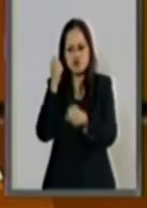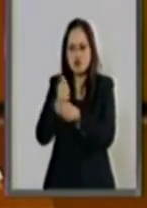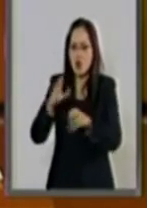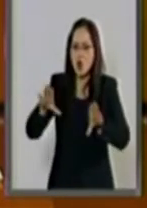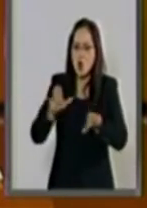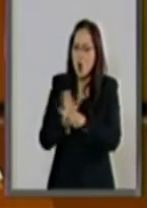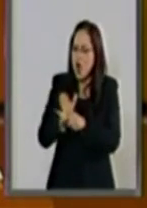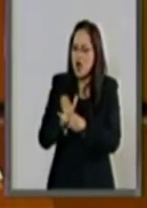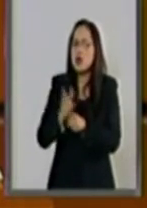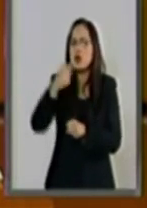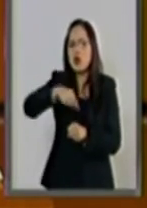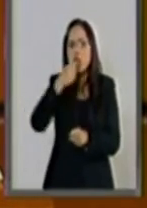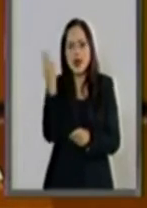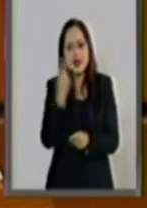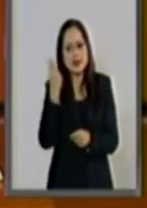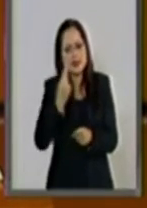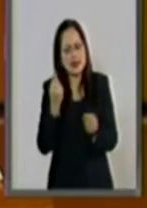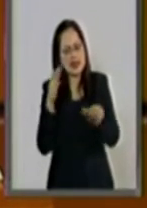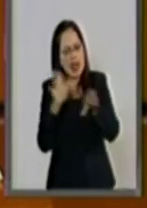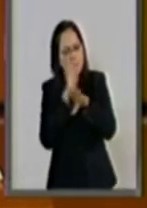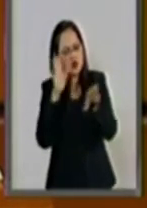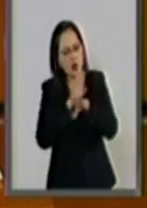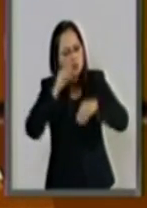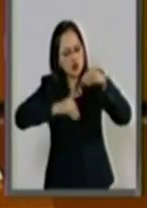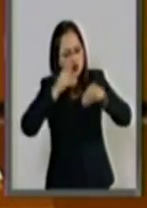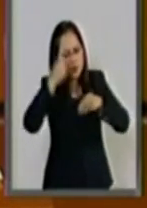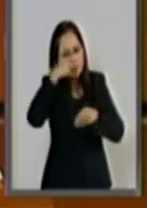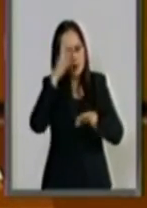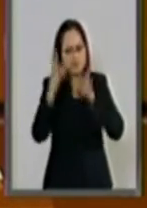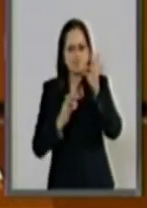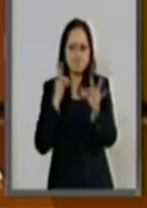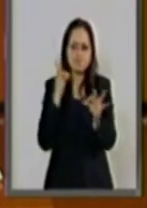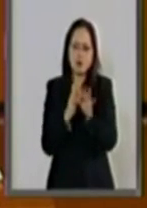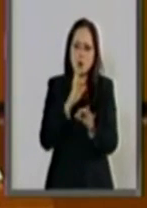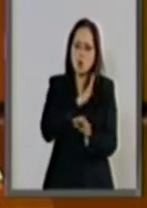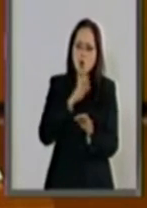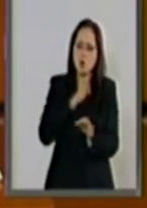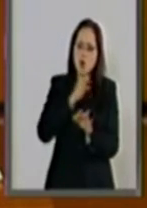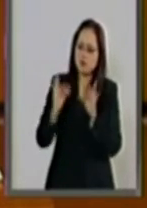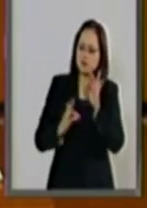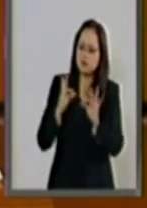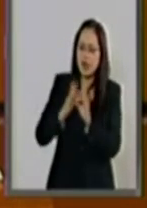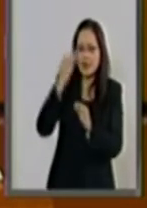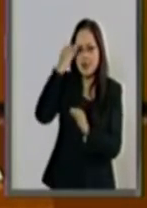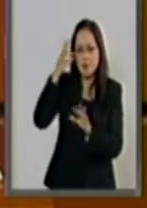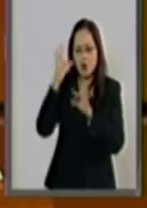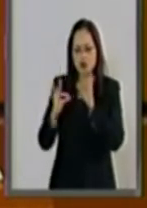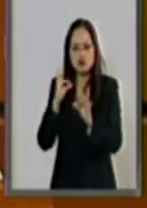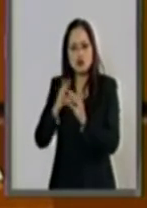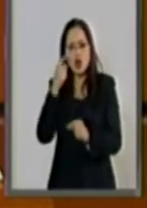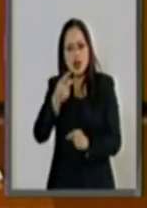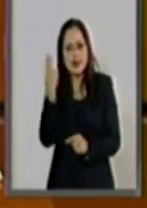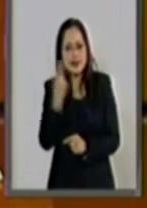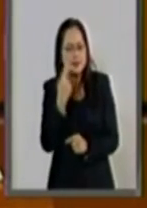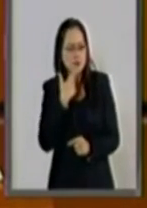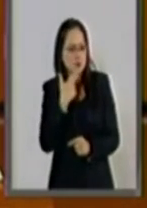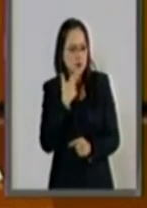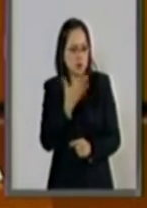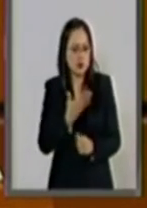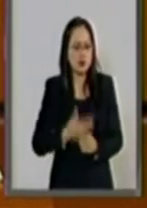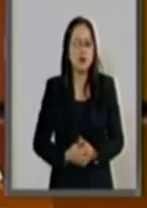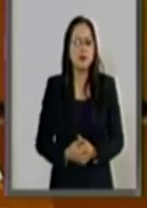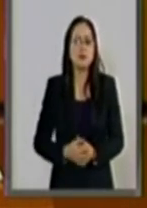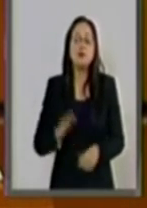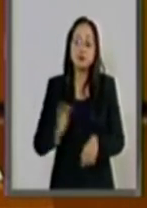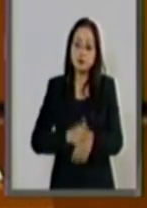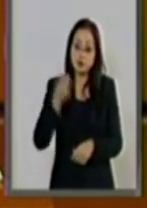se requieren algunos ajustes para una adecuada, oportuna y necesaria aplicación. Por